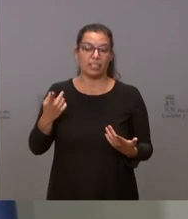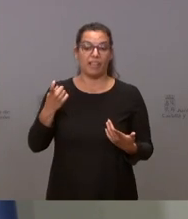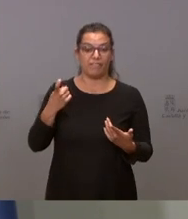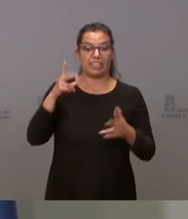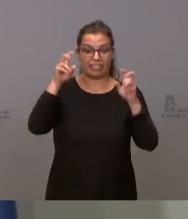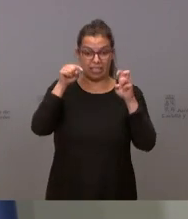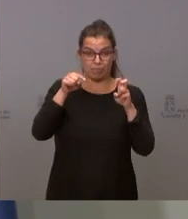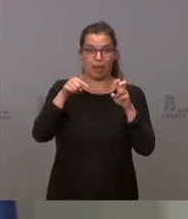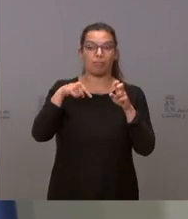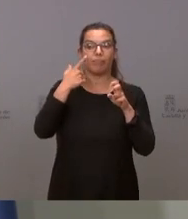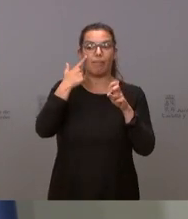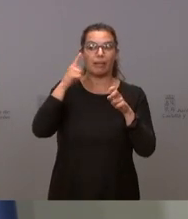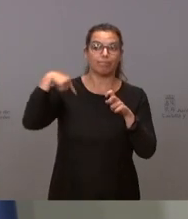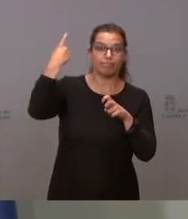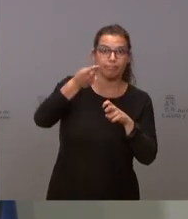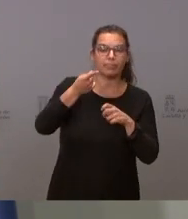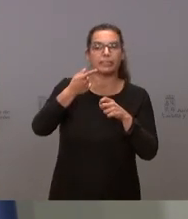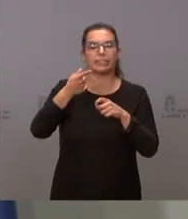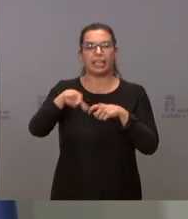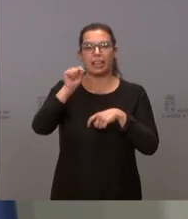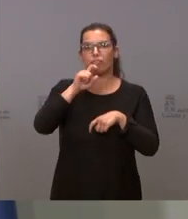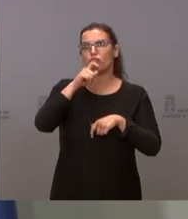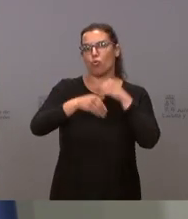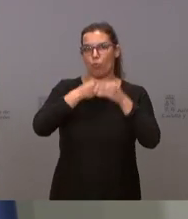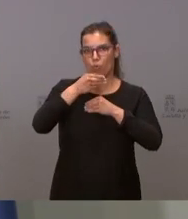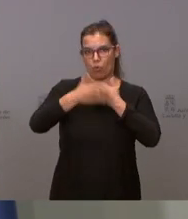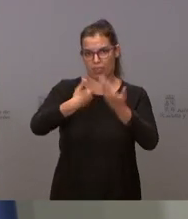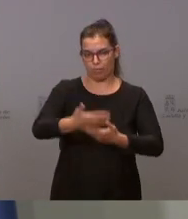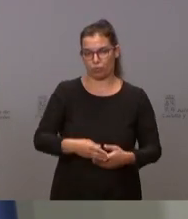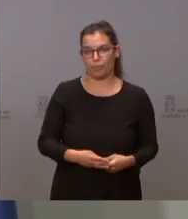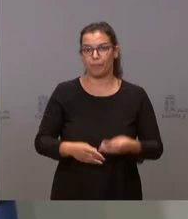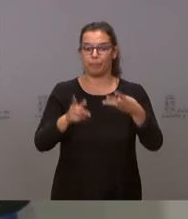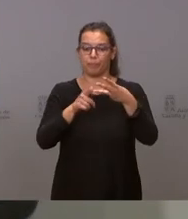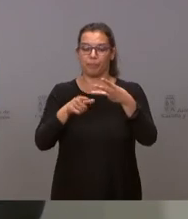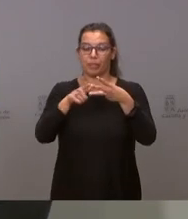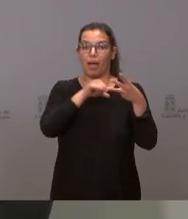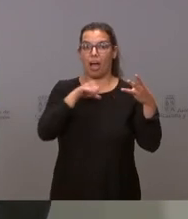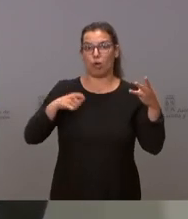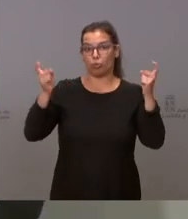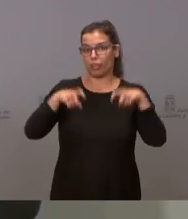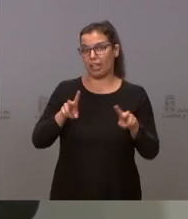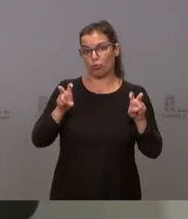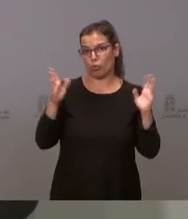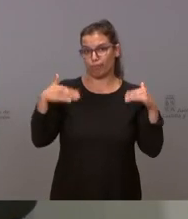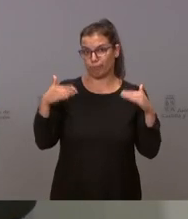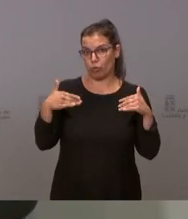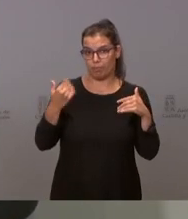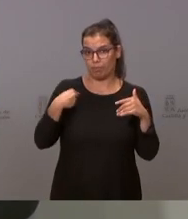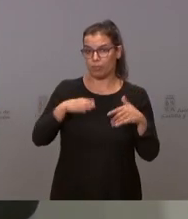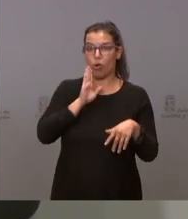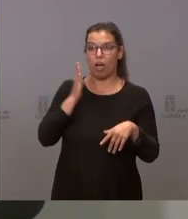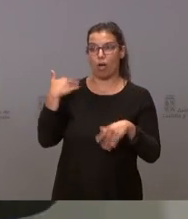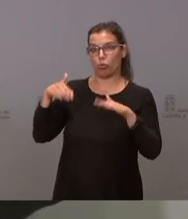decidir cómo procedemos a esta enajenación. Sobre la autocita no tengo novedades sobre lo dicho por la